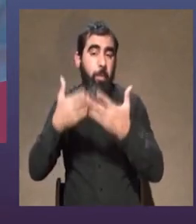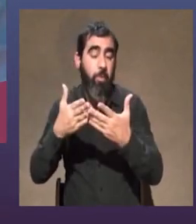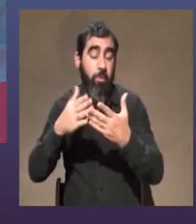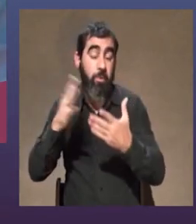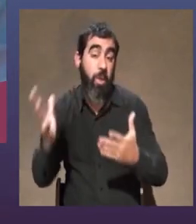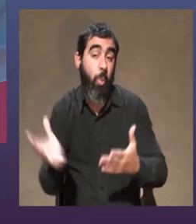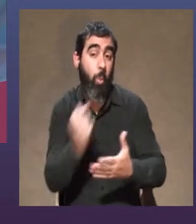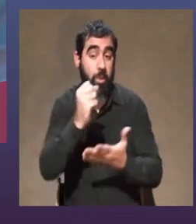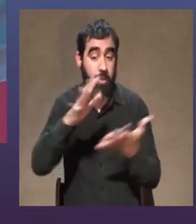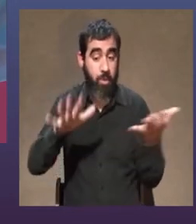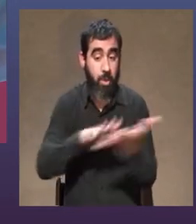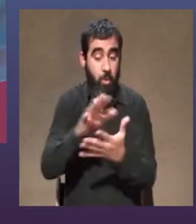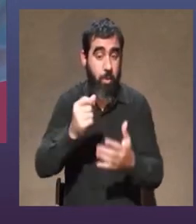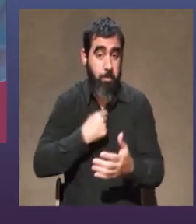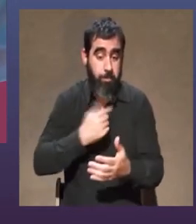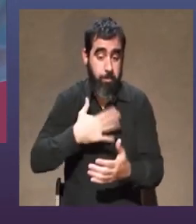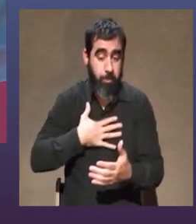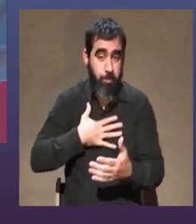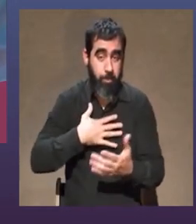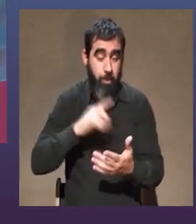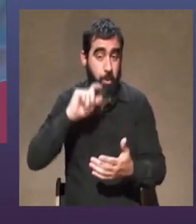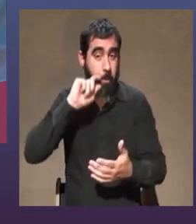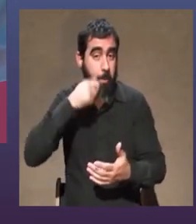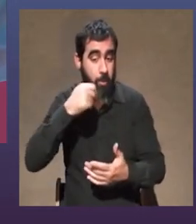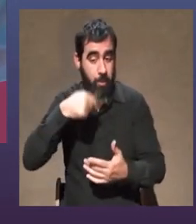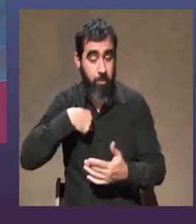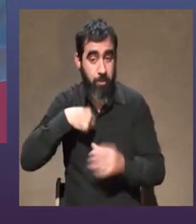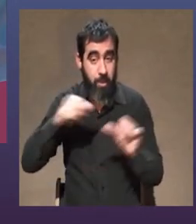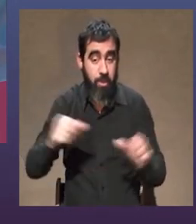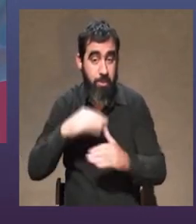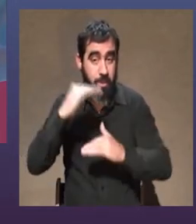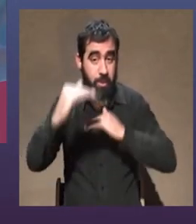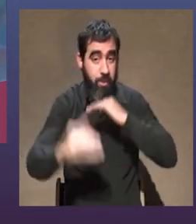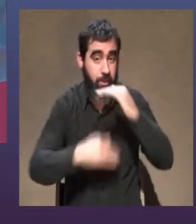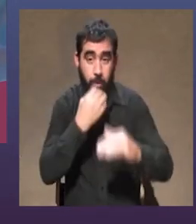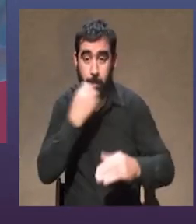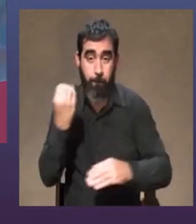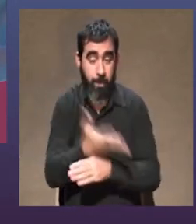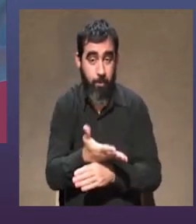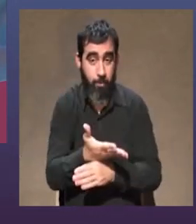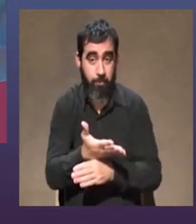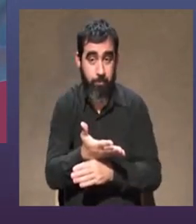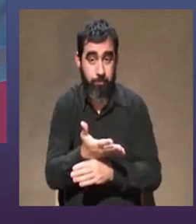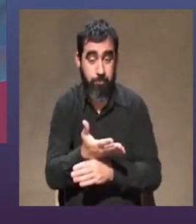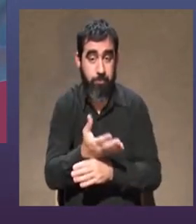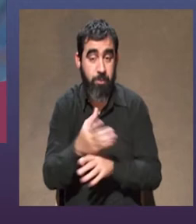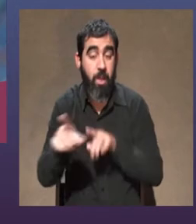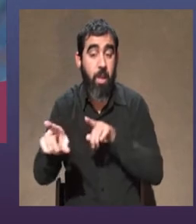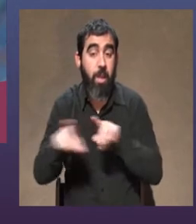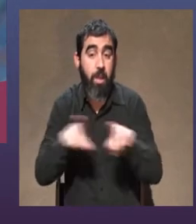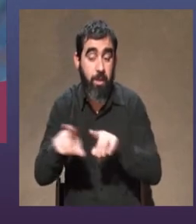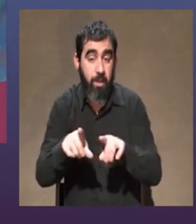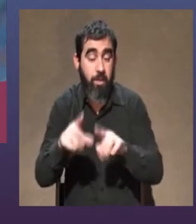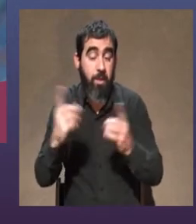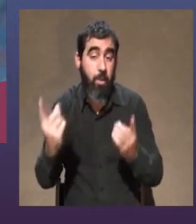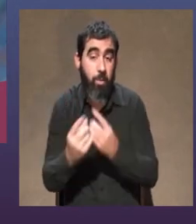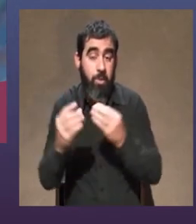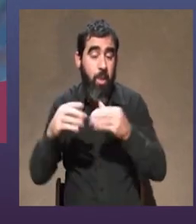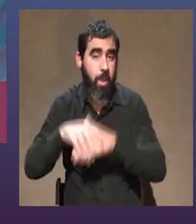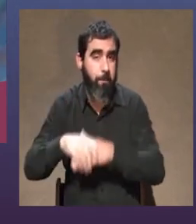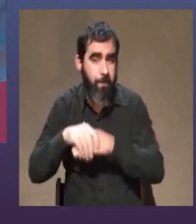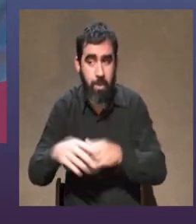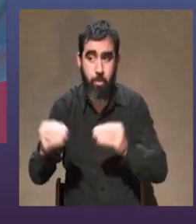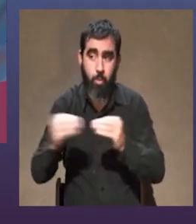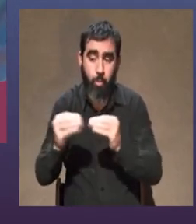encontrando un lugar de pertenencia, un lugar que me permitió desarrollar una carrera, encontrar compañeros,